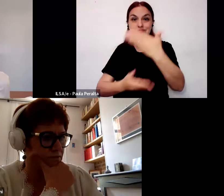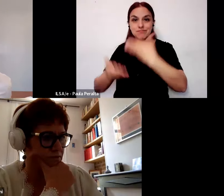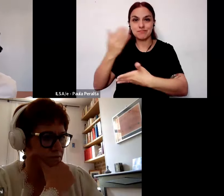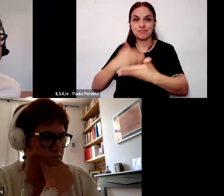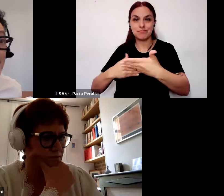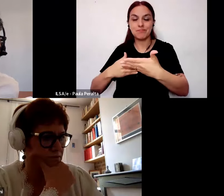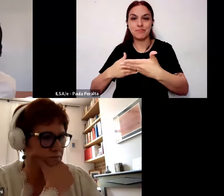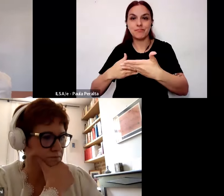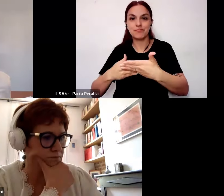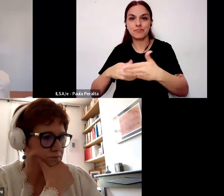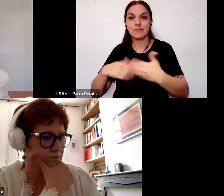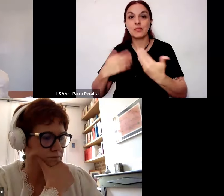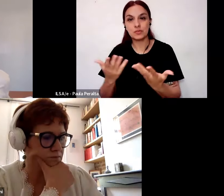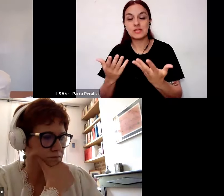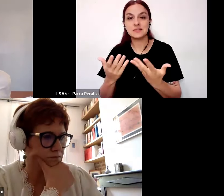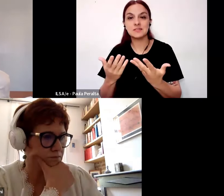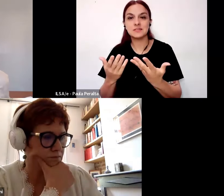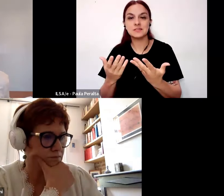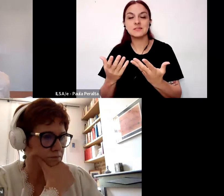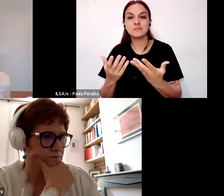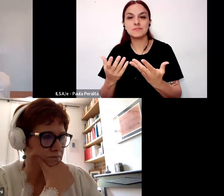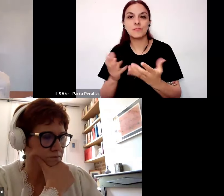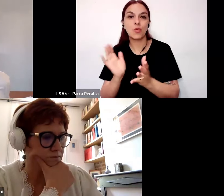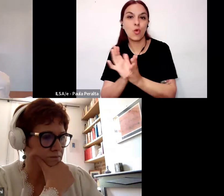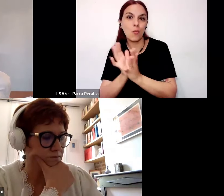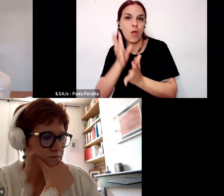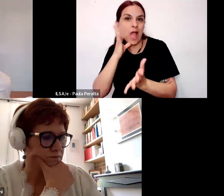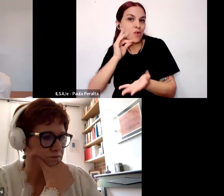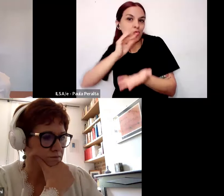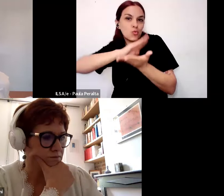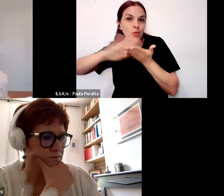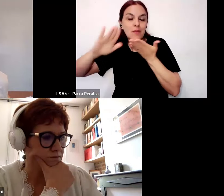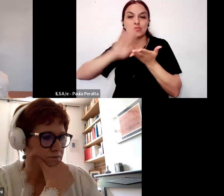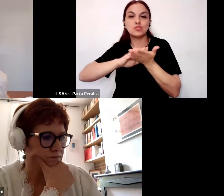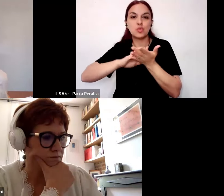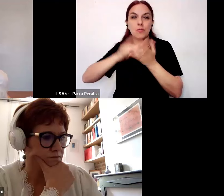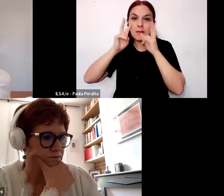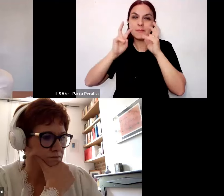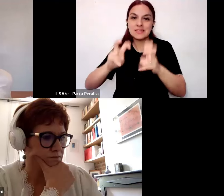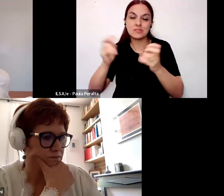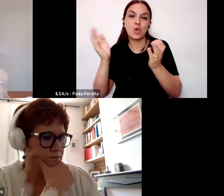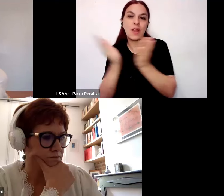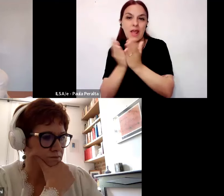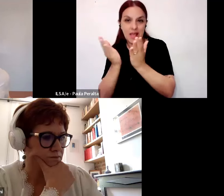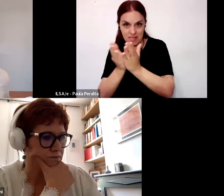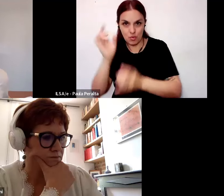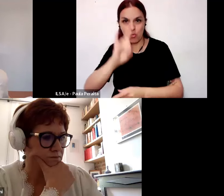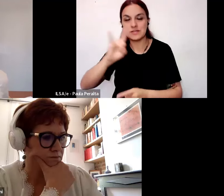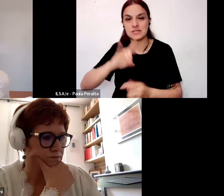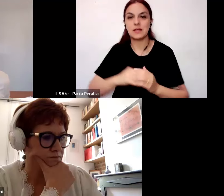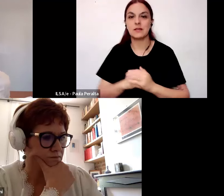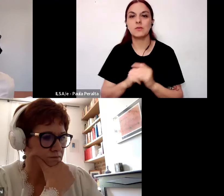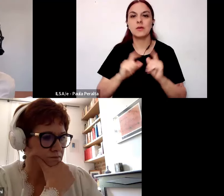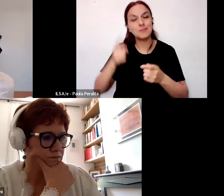conmueve los cimientos firmes de la investigación académica universitaria y que le plantea la